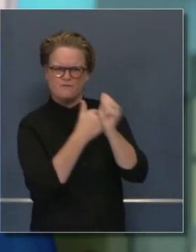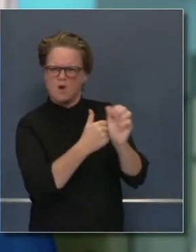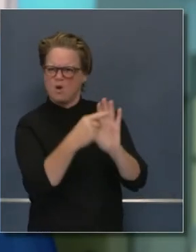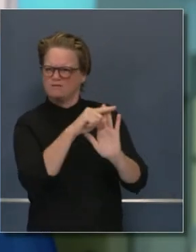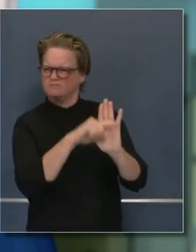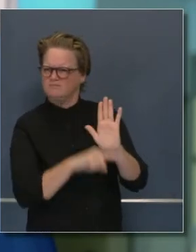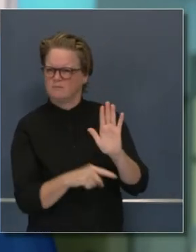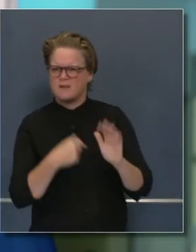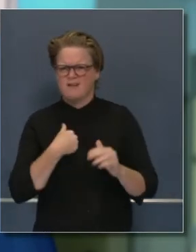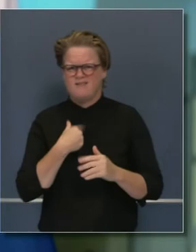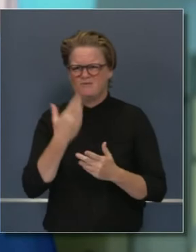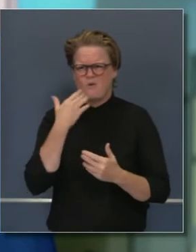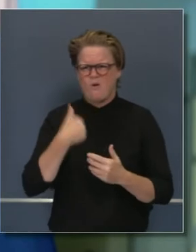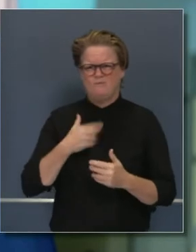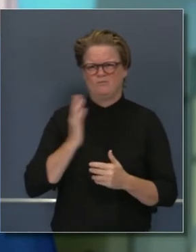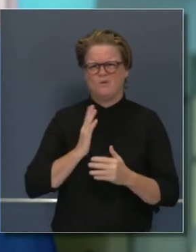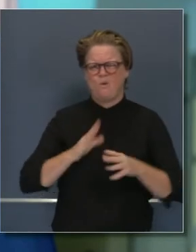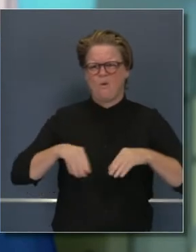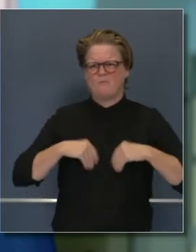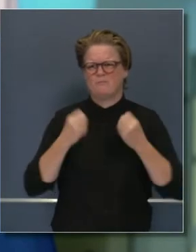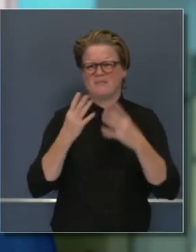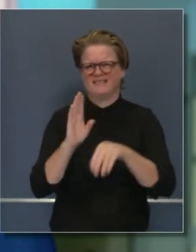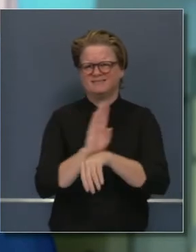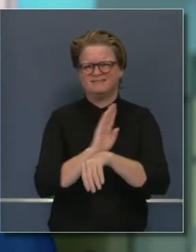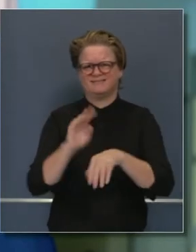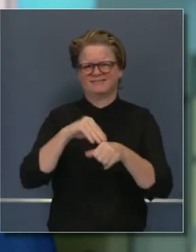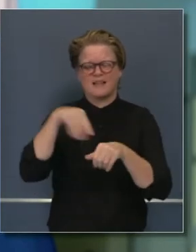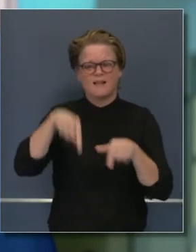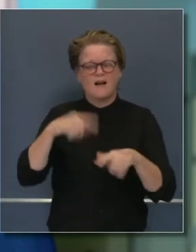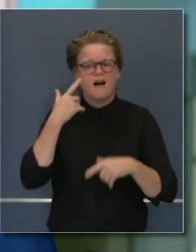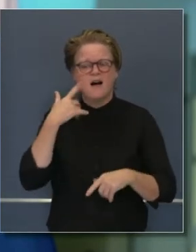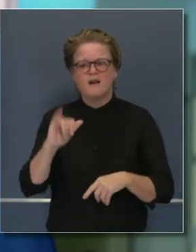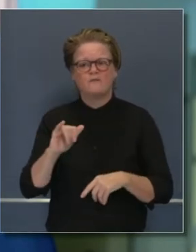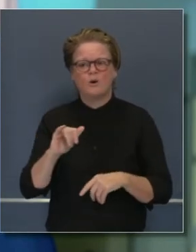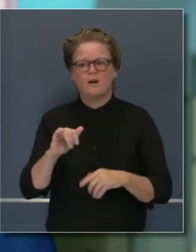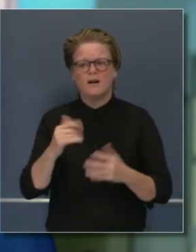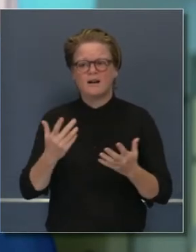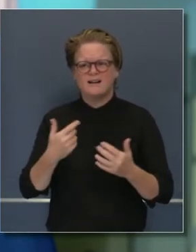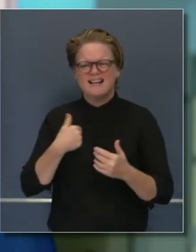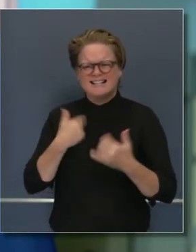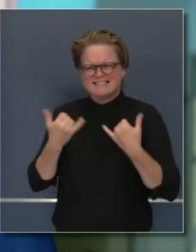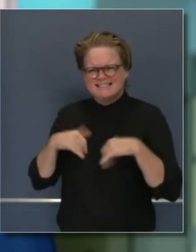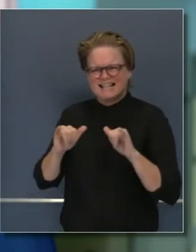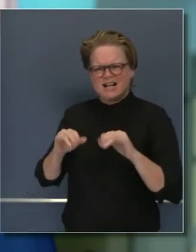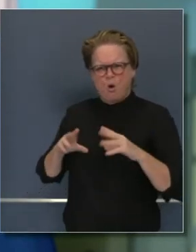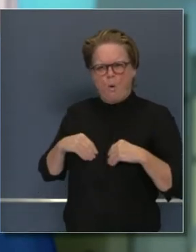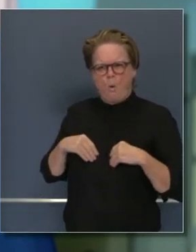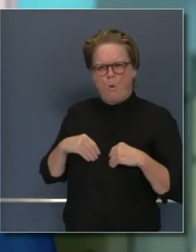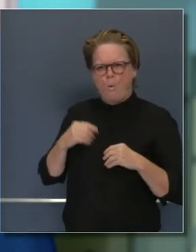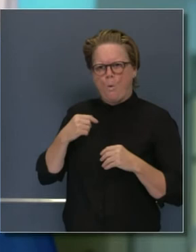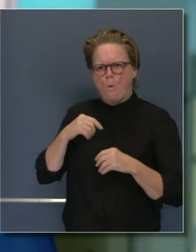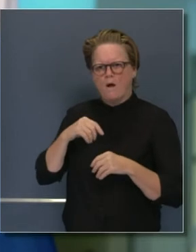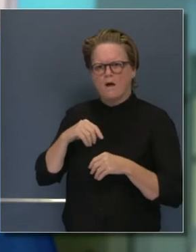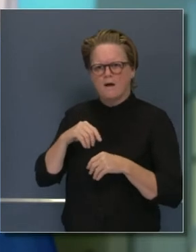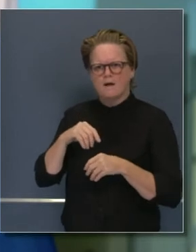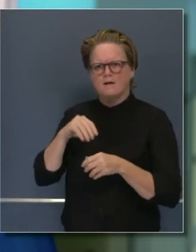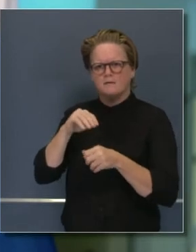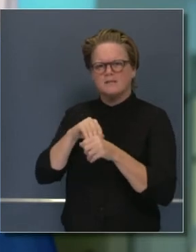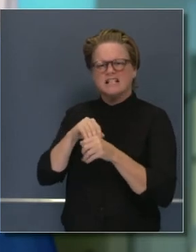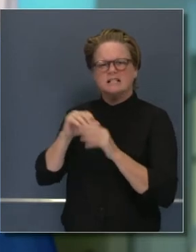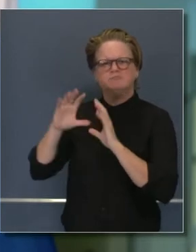usted, yo provengo del sector particular. Tengo varios negocios en el estado de California. Sé una que